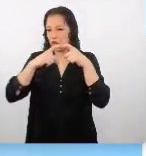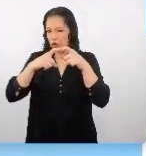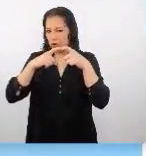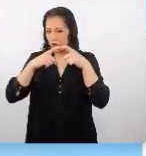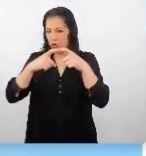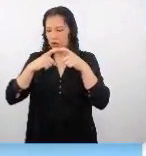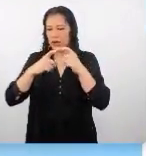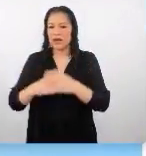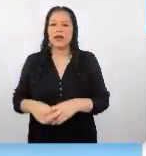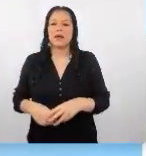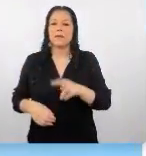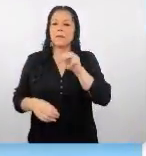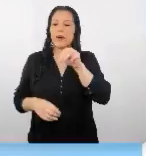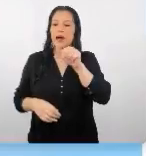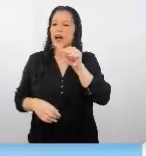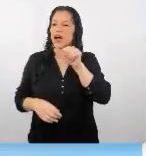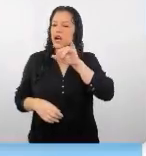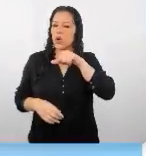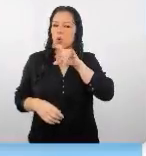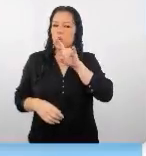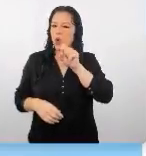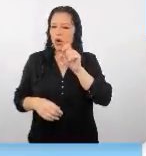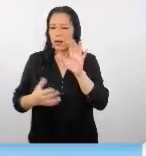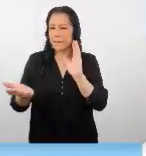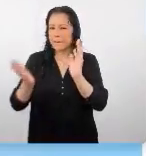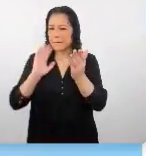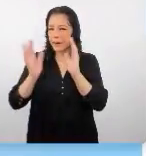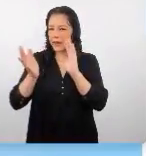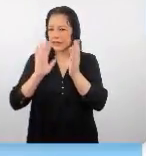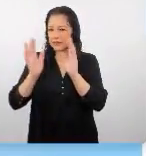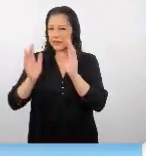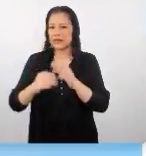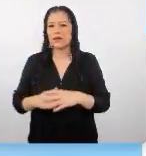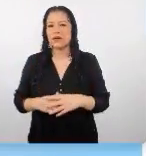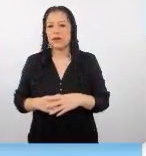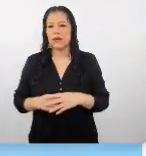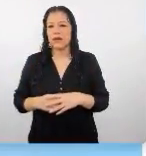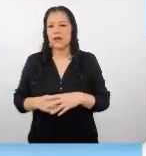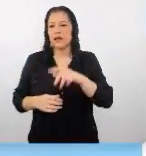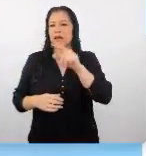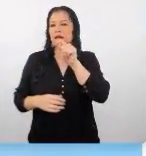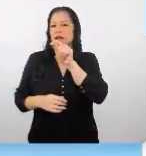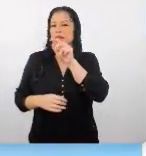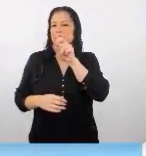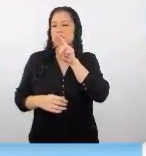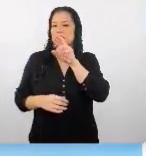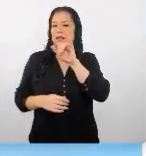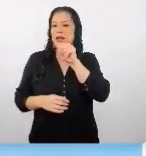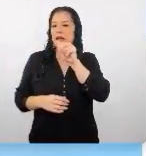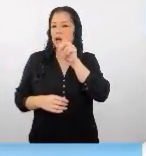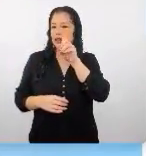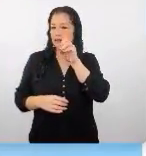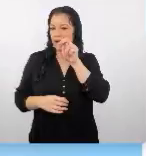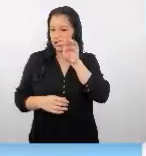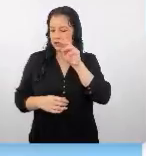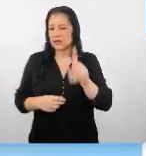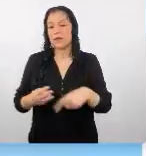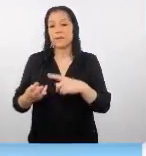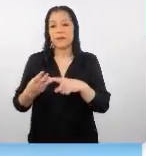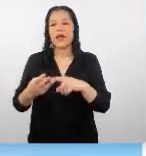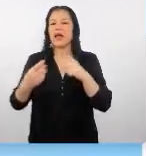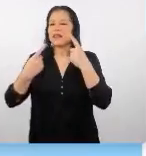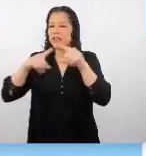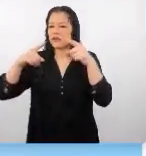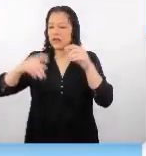Muffinwall que es como un similar a lo que vendría a ser Triadvisor en todas esas